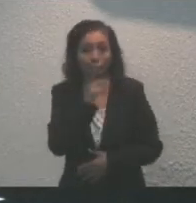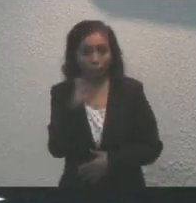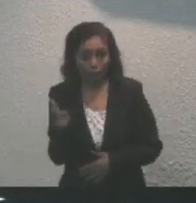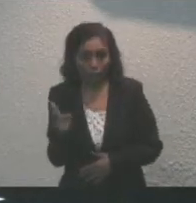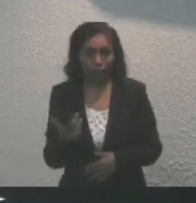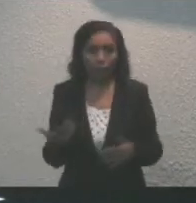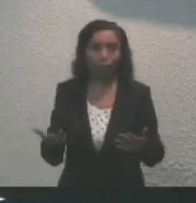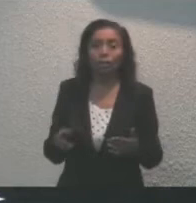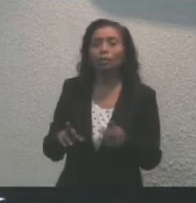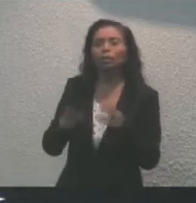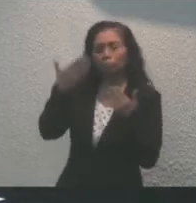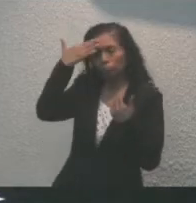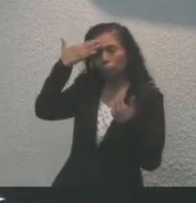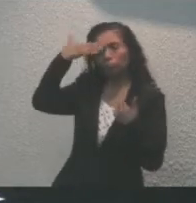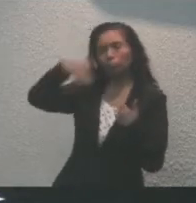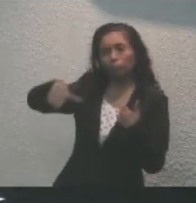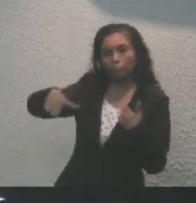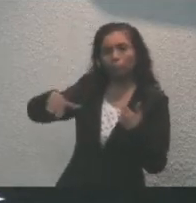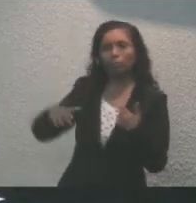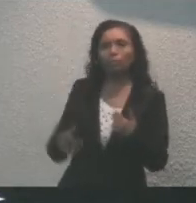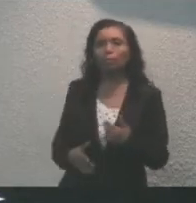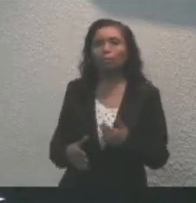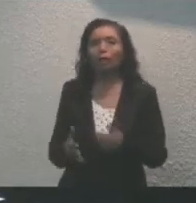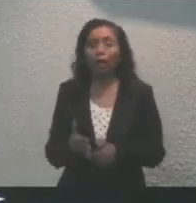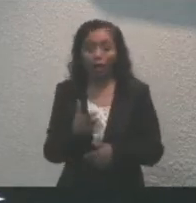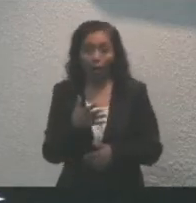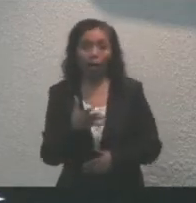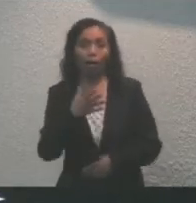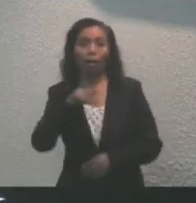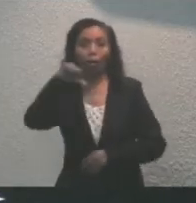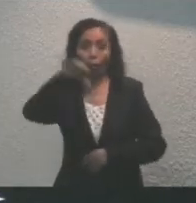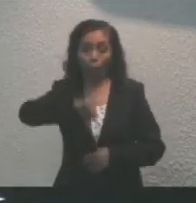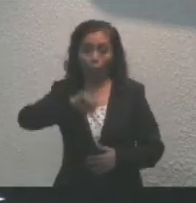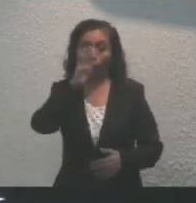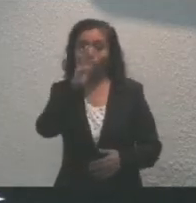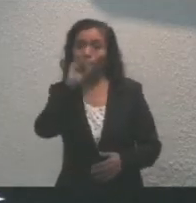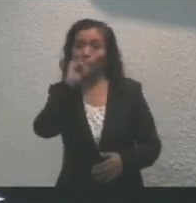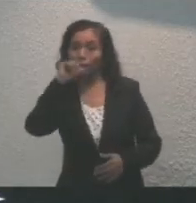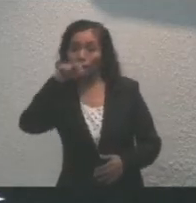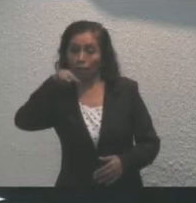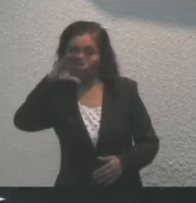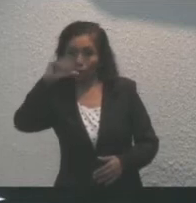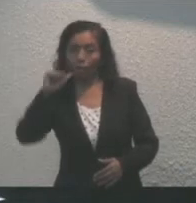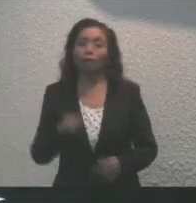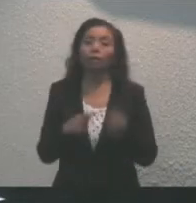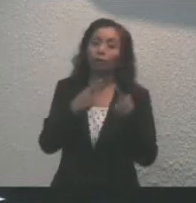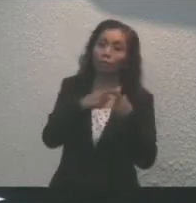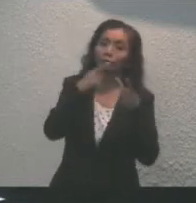reconozco a la y el policía que hoy han recibido merecidos